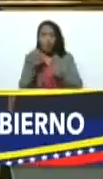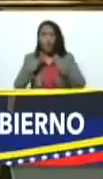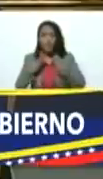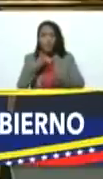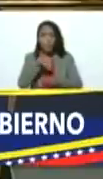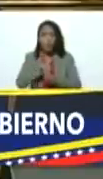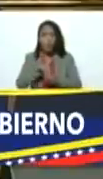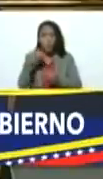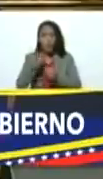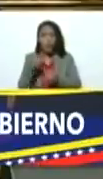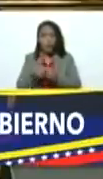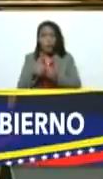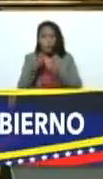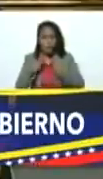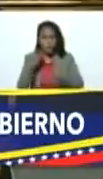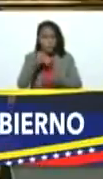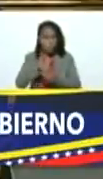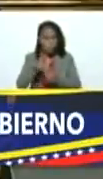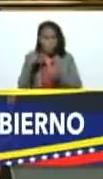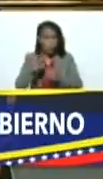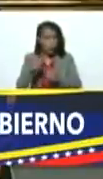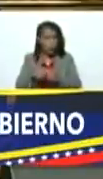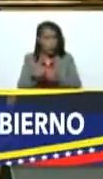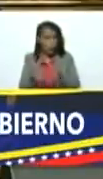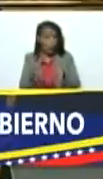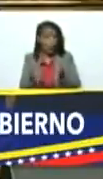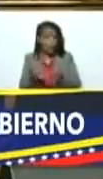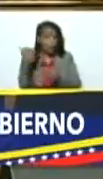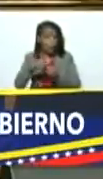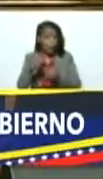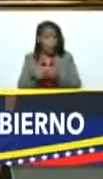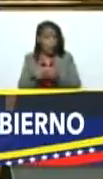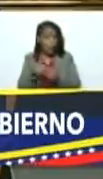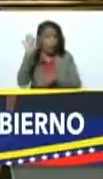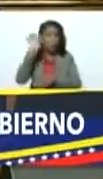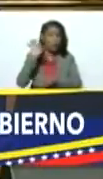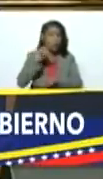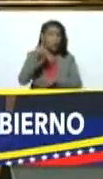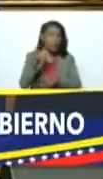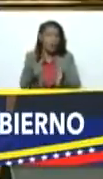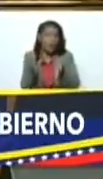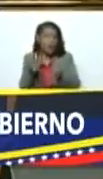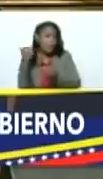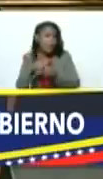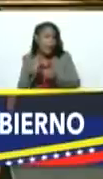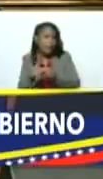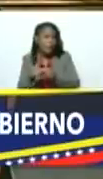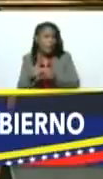¿Y vives en Maracaibo? ¿Y ganaste en Maracaibo? ¿Con qué porcentaje ganaste en Maracaibo?